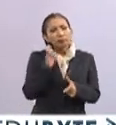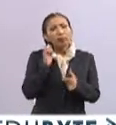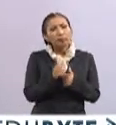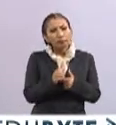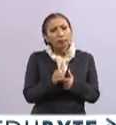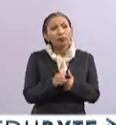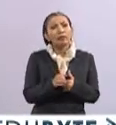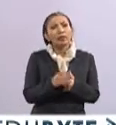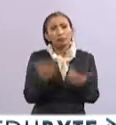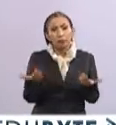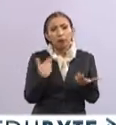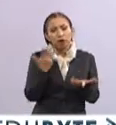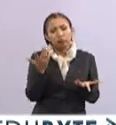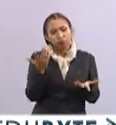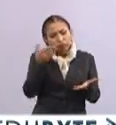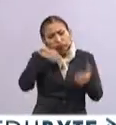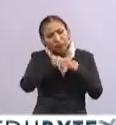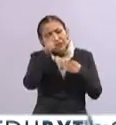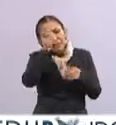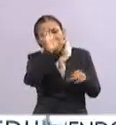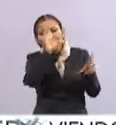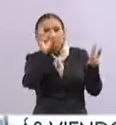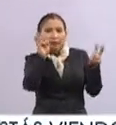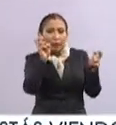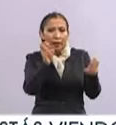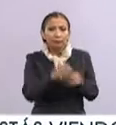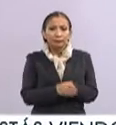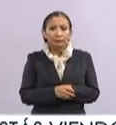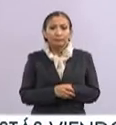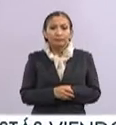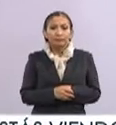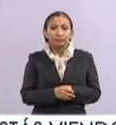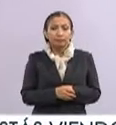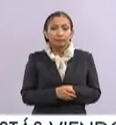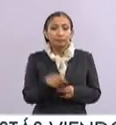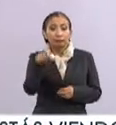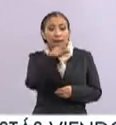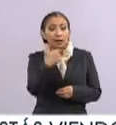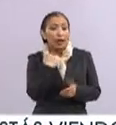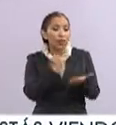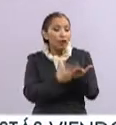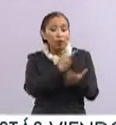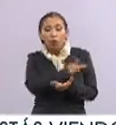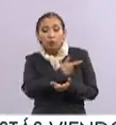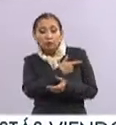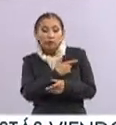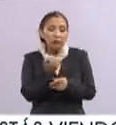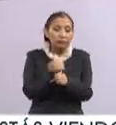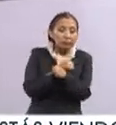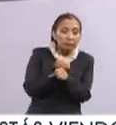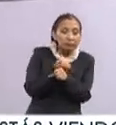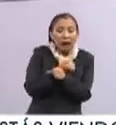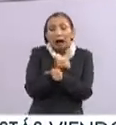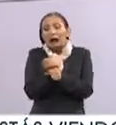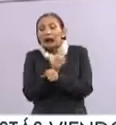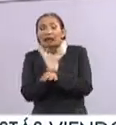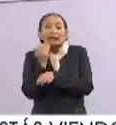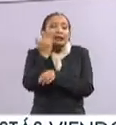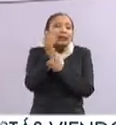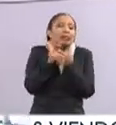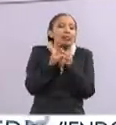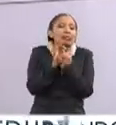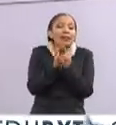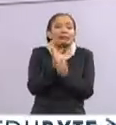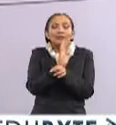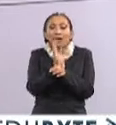sentándole a estos temas, quienes son, quienes están en el cine, ahí en la sangre, quieren expresar algo a través de este